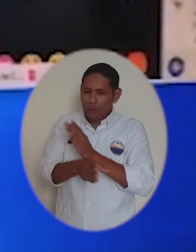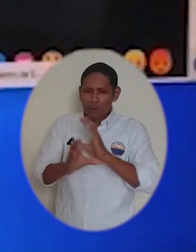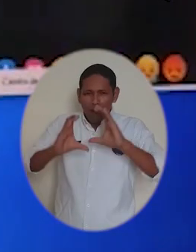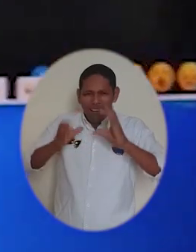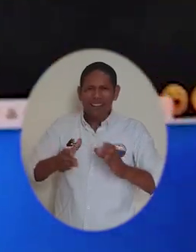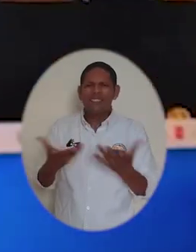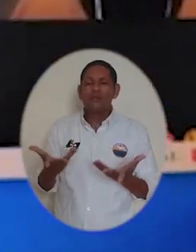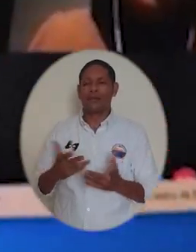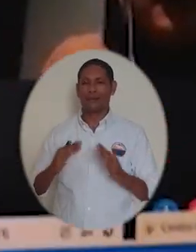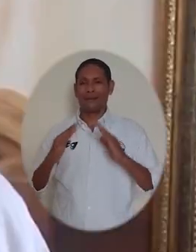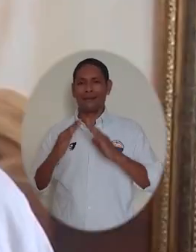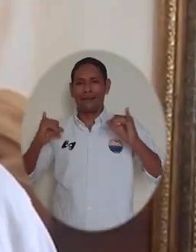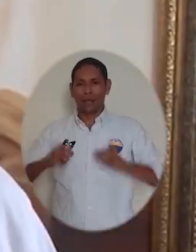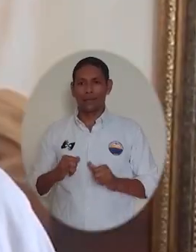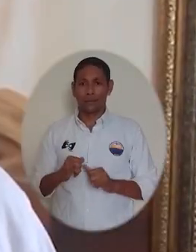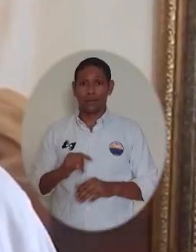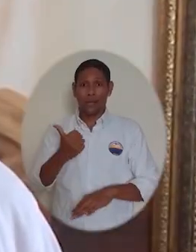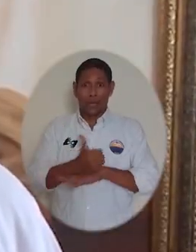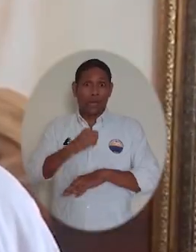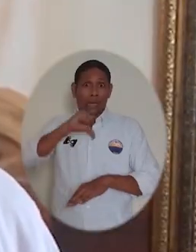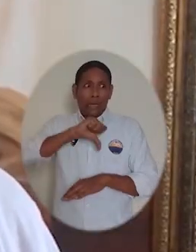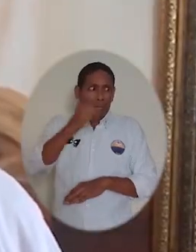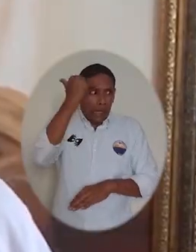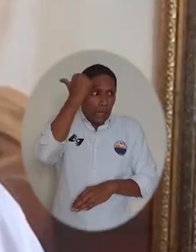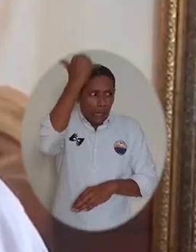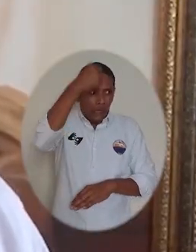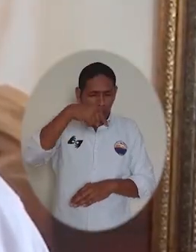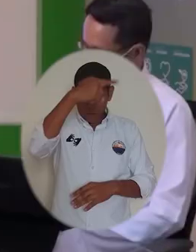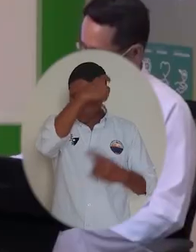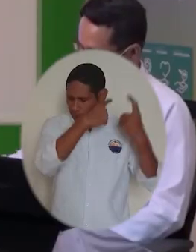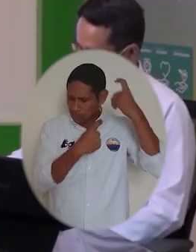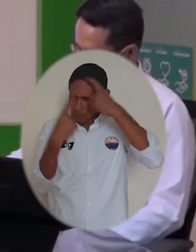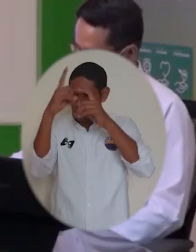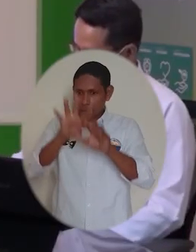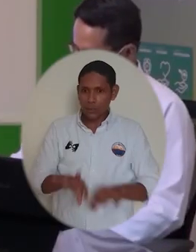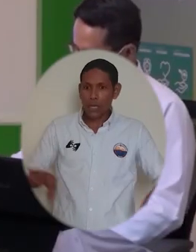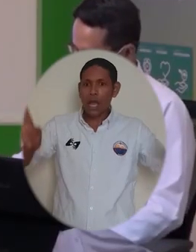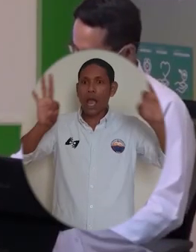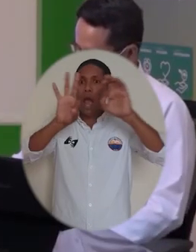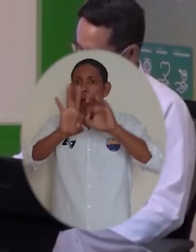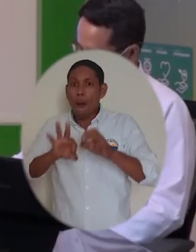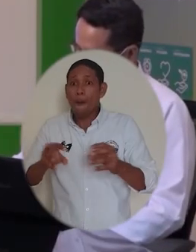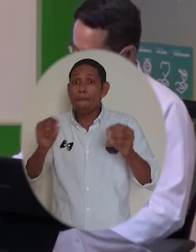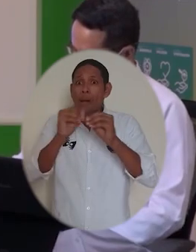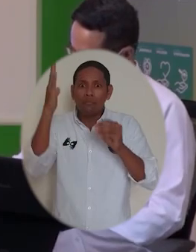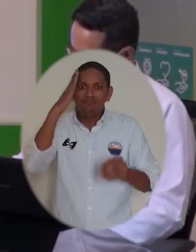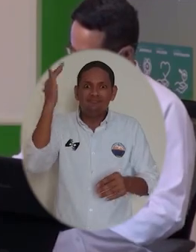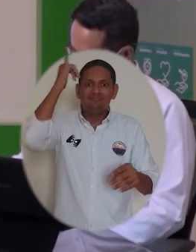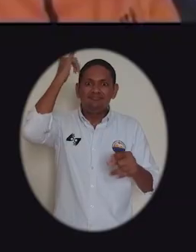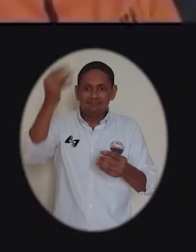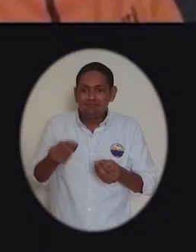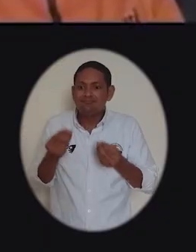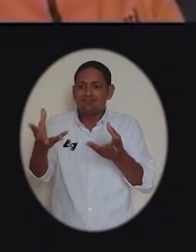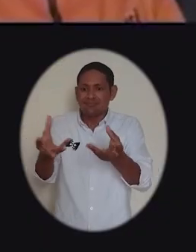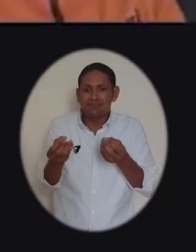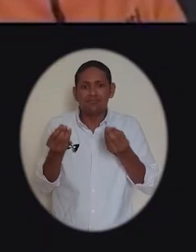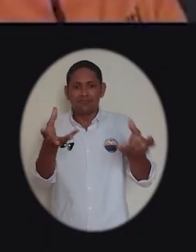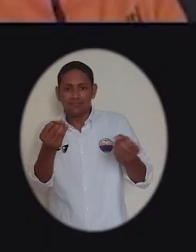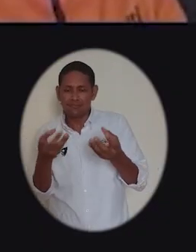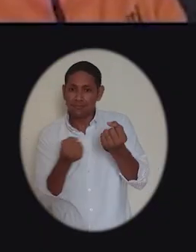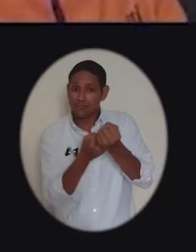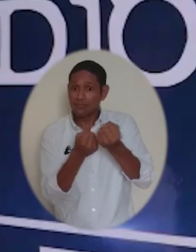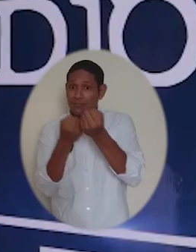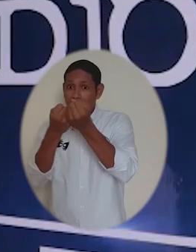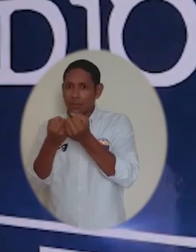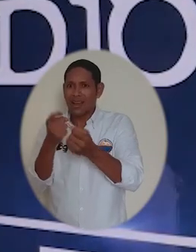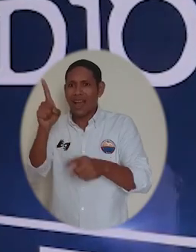continuar las clases desde casa. Es un proyecto idealizado por nuestro rector, Dr. Pablo Vera Salazar, que pretende aportar a la formación académica de los